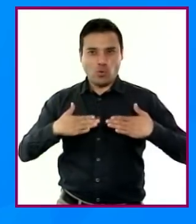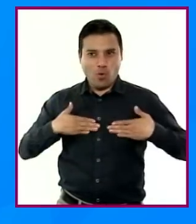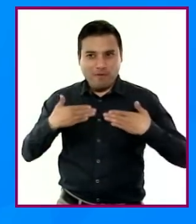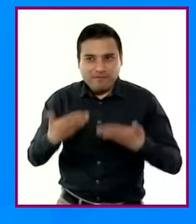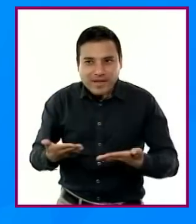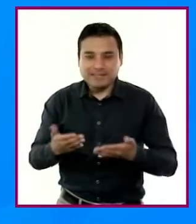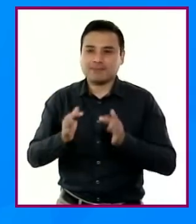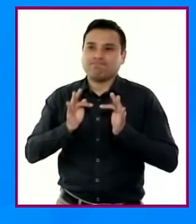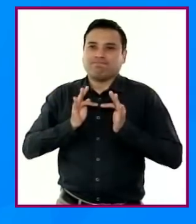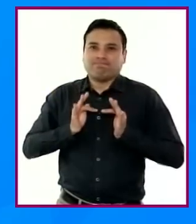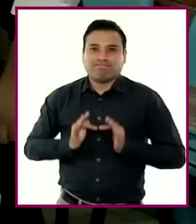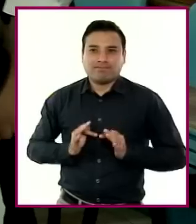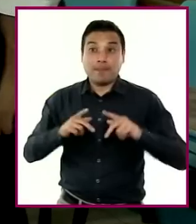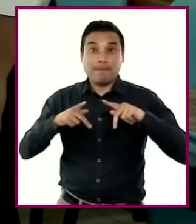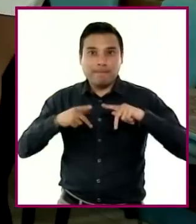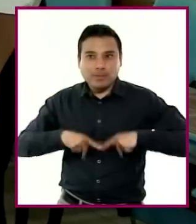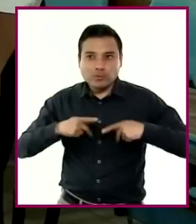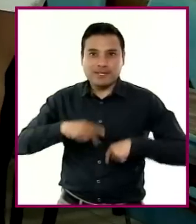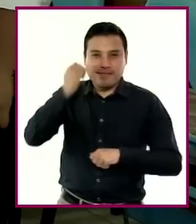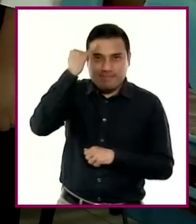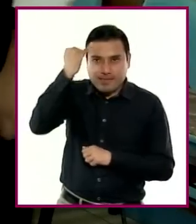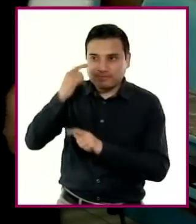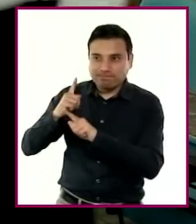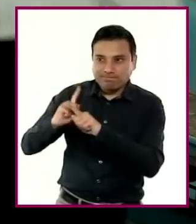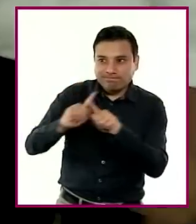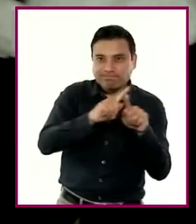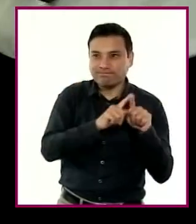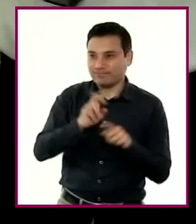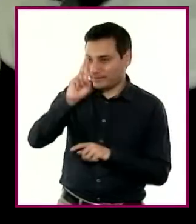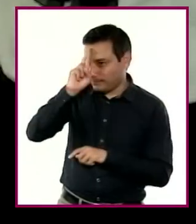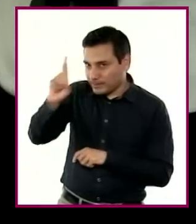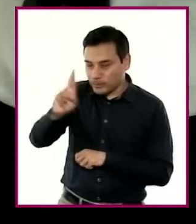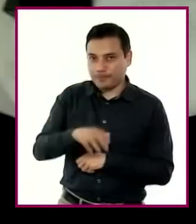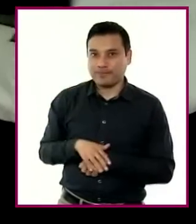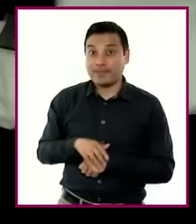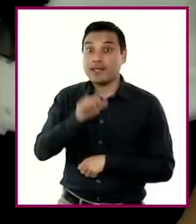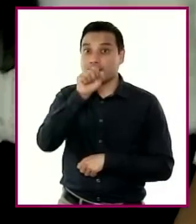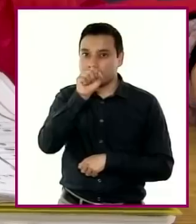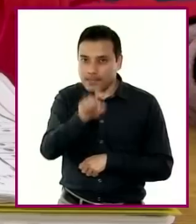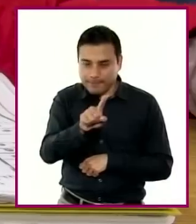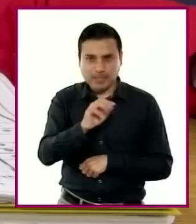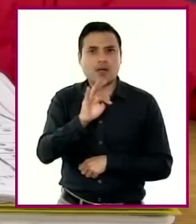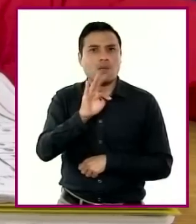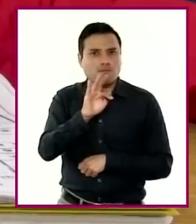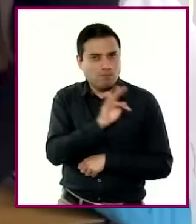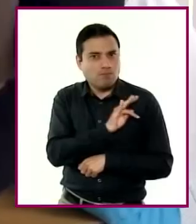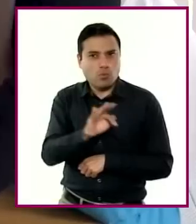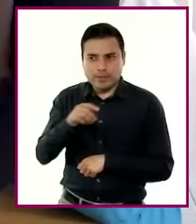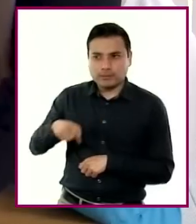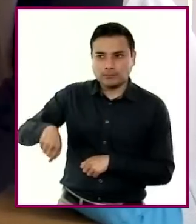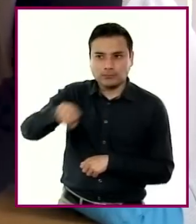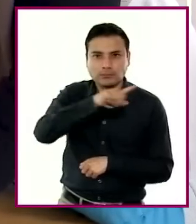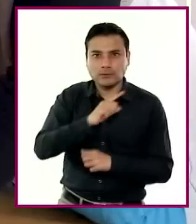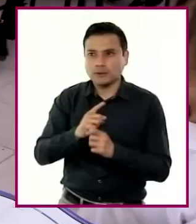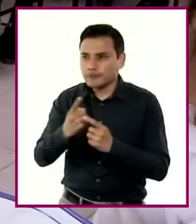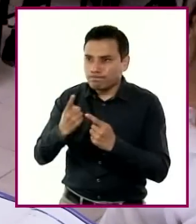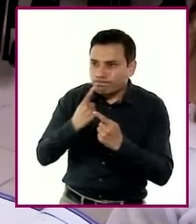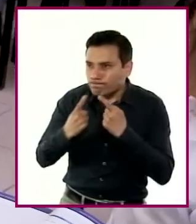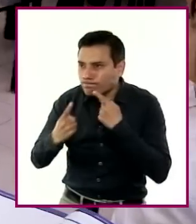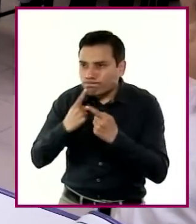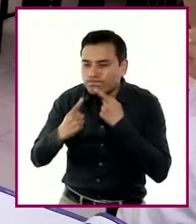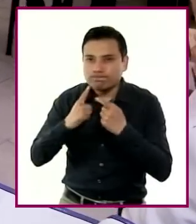diversidad y la pluralidad, se favorezca por igual la interacción de niñas y niños en la resolución de situaciones